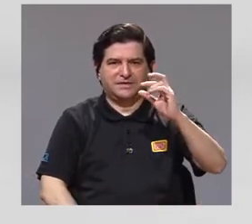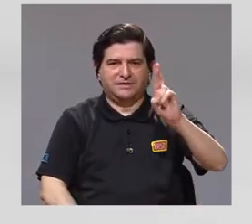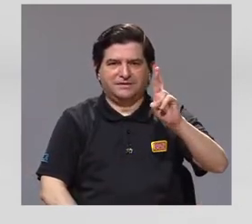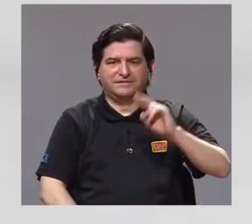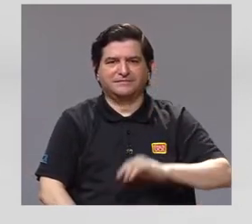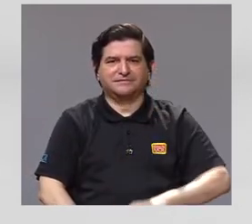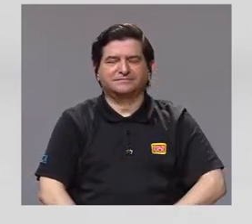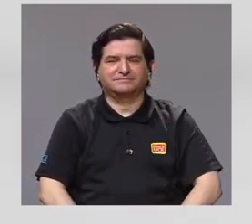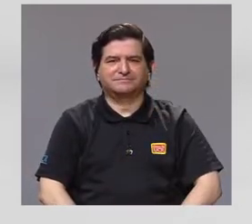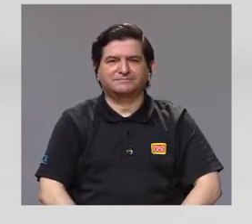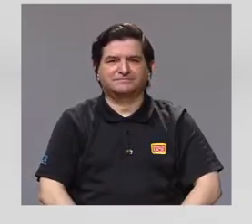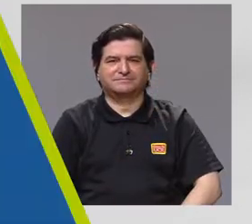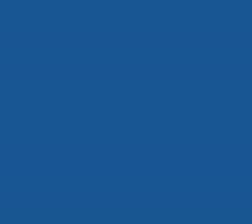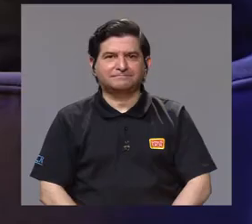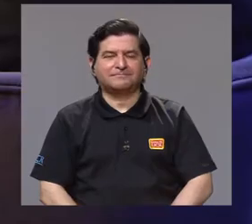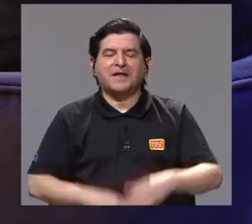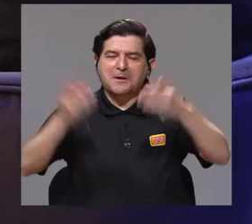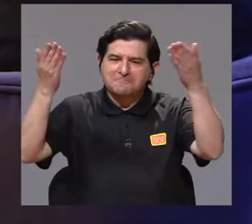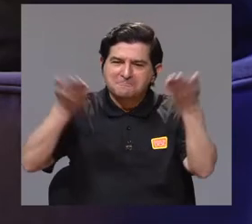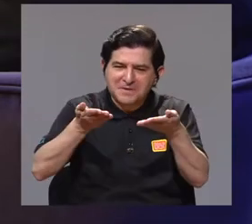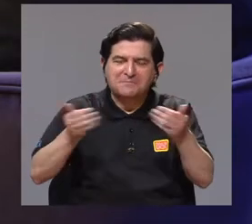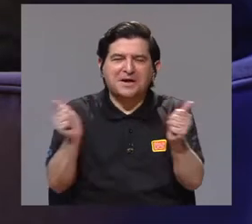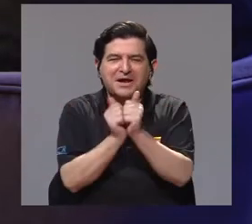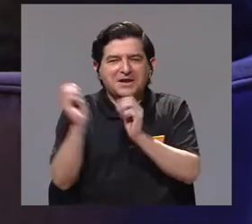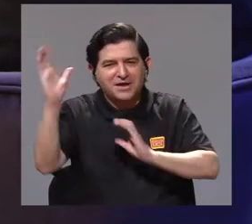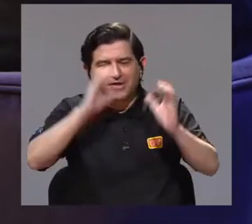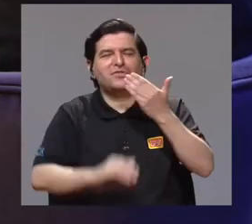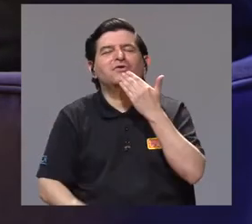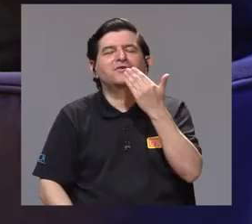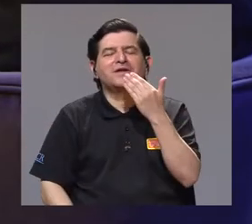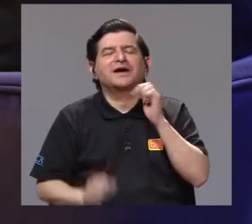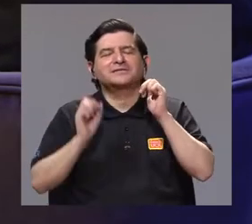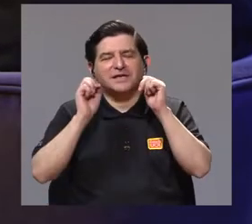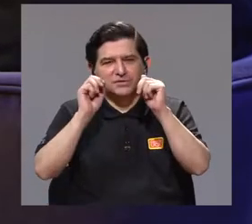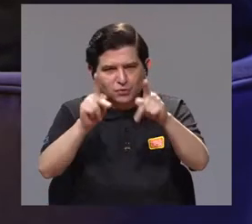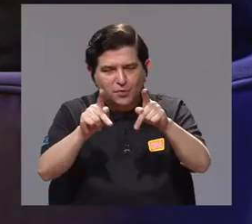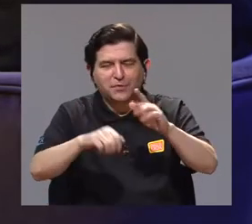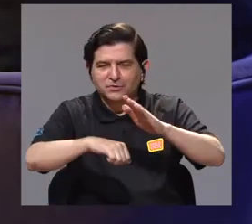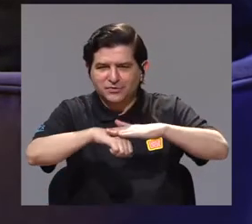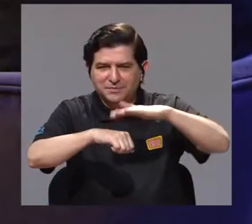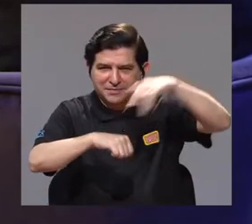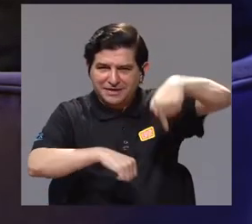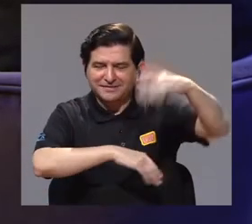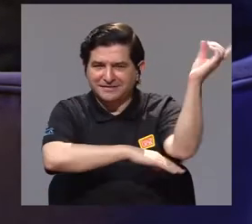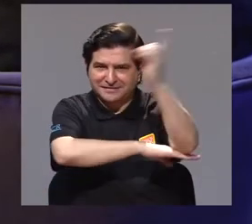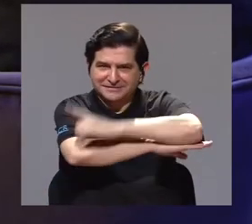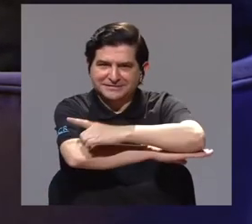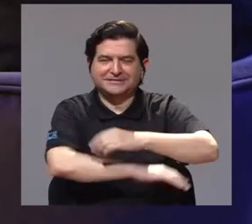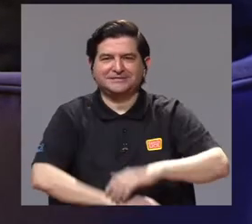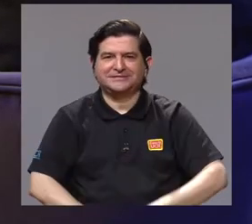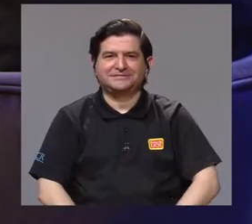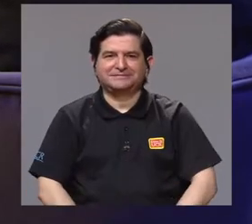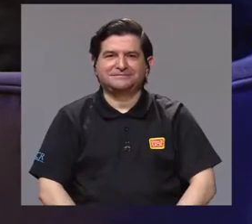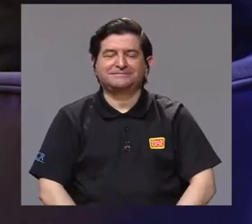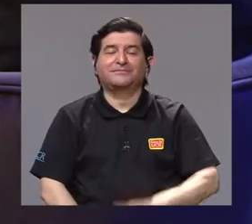Universidad de Costa Rica. Bernal, bienvenido a Conciencia. Muchas gracias por el espacio que nos genera el día de hoy.